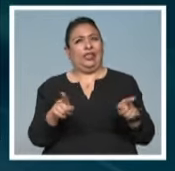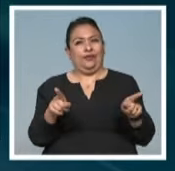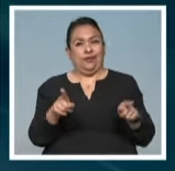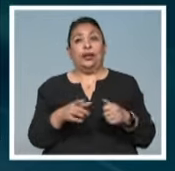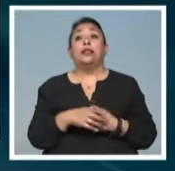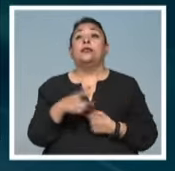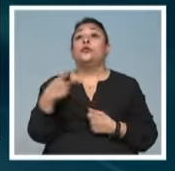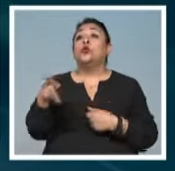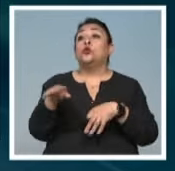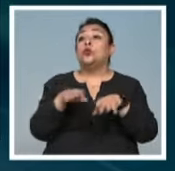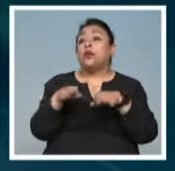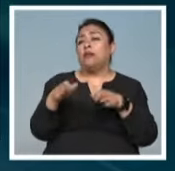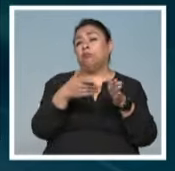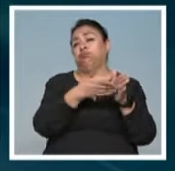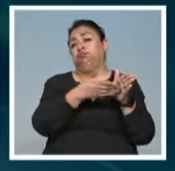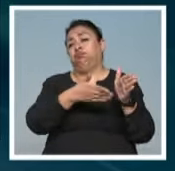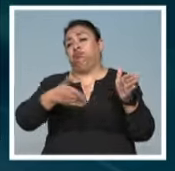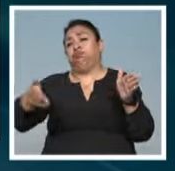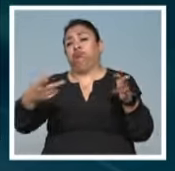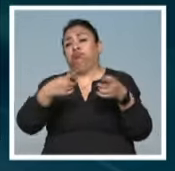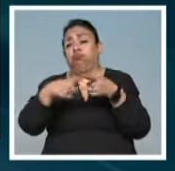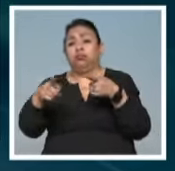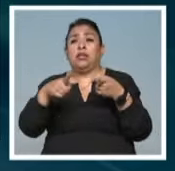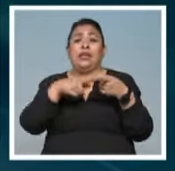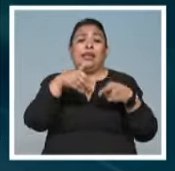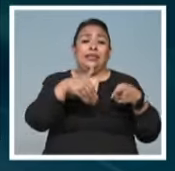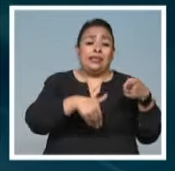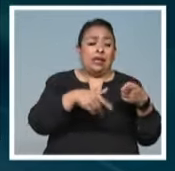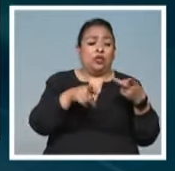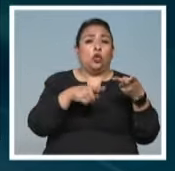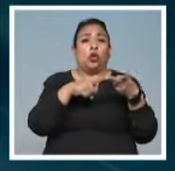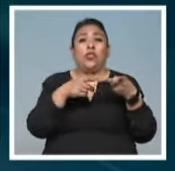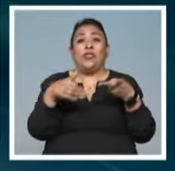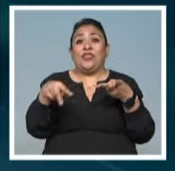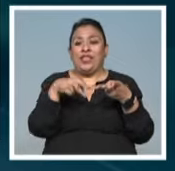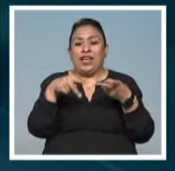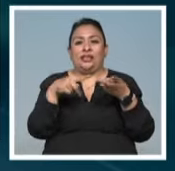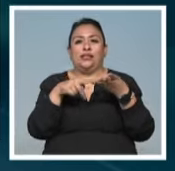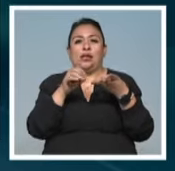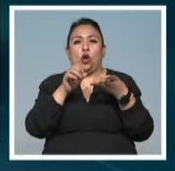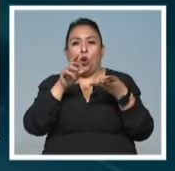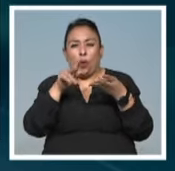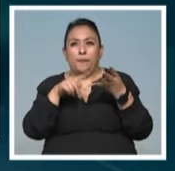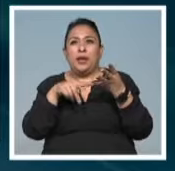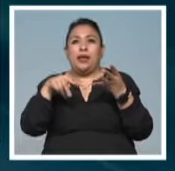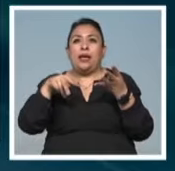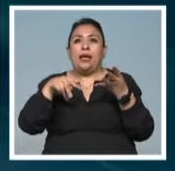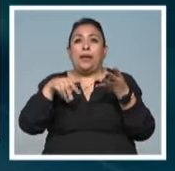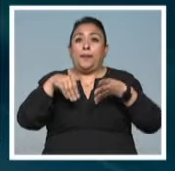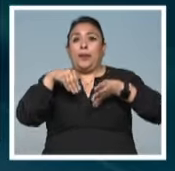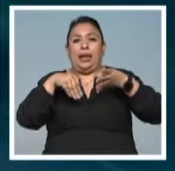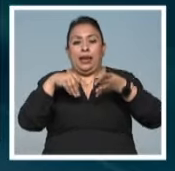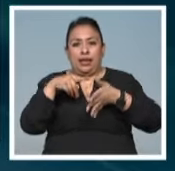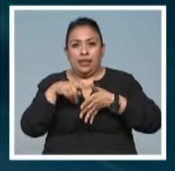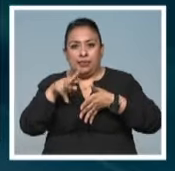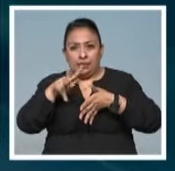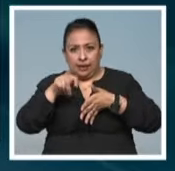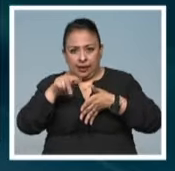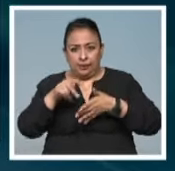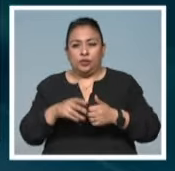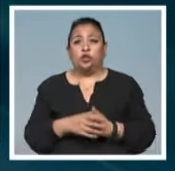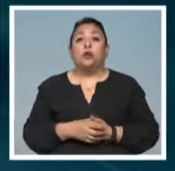Su trabajo abarca un amplio espectro que va desde el teatro, la danza, la ópera, el ballet y la televisión.